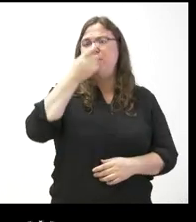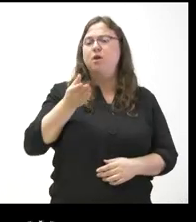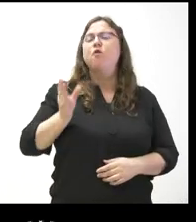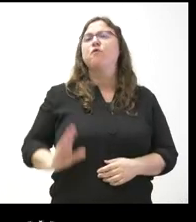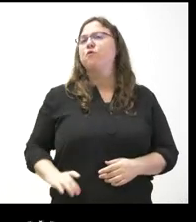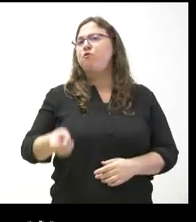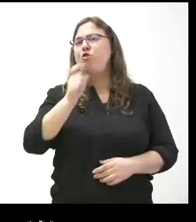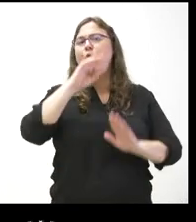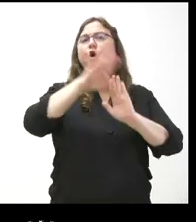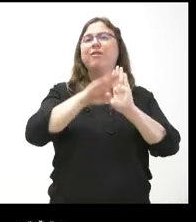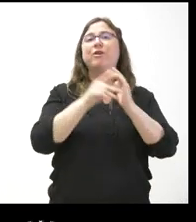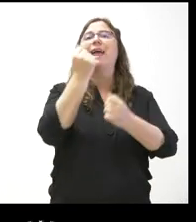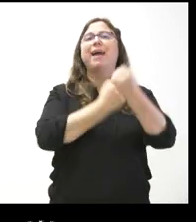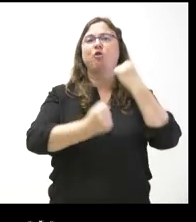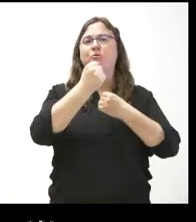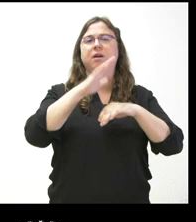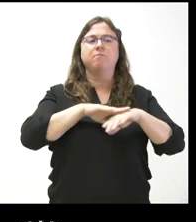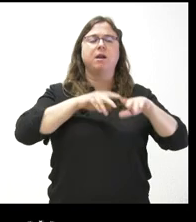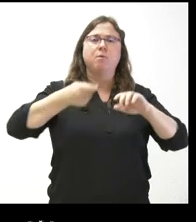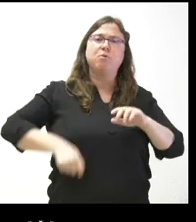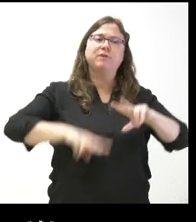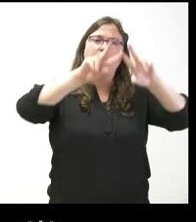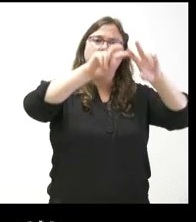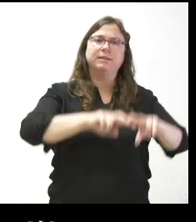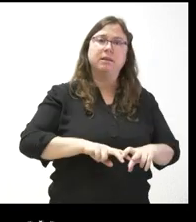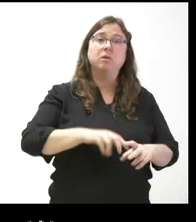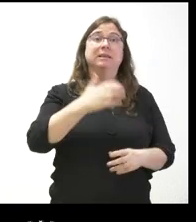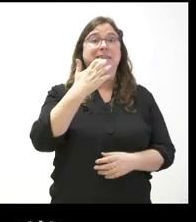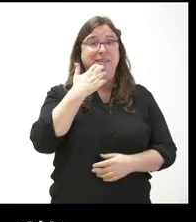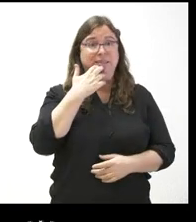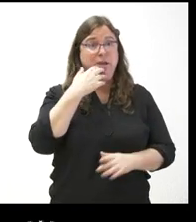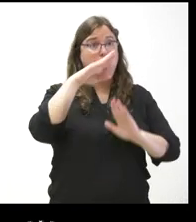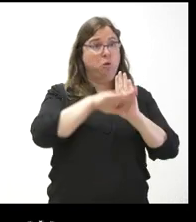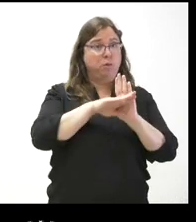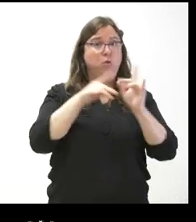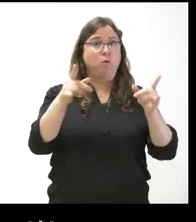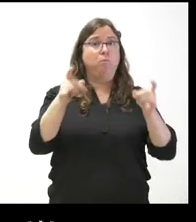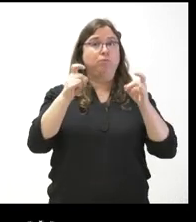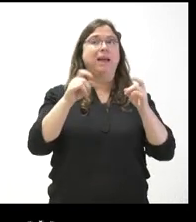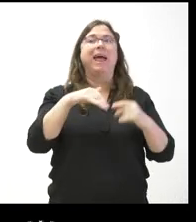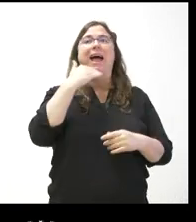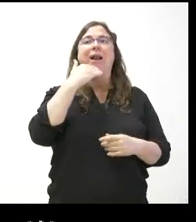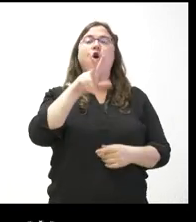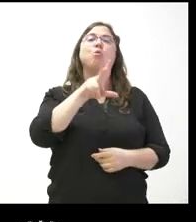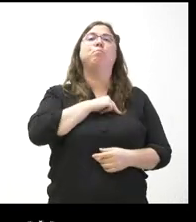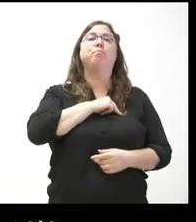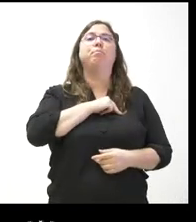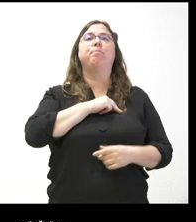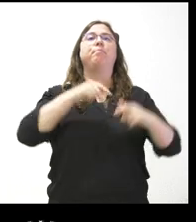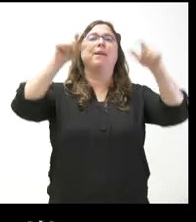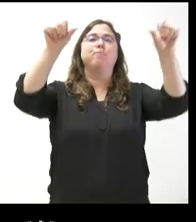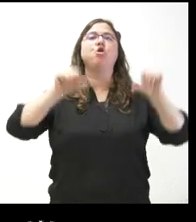investigadores y si con ellas, con estas condiciones, esperan llamar la atención o contratar algún premio Nobel, como recoge la